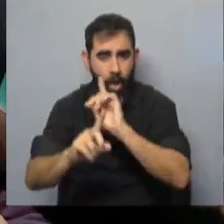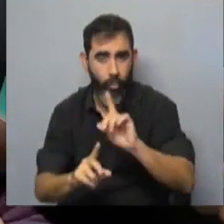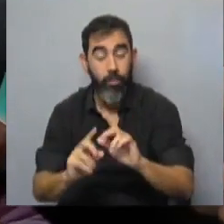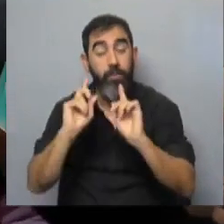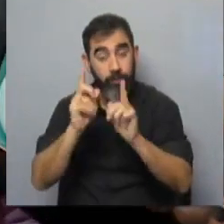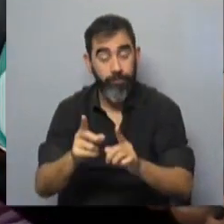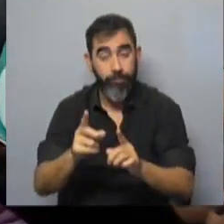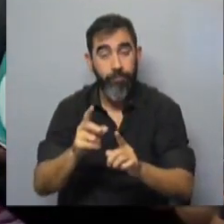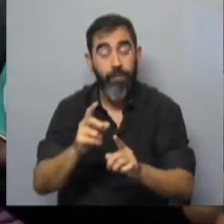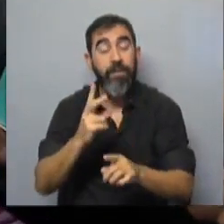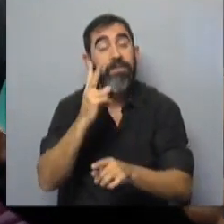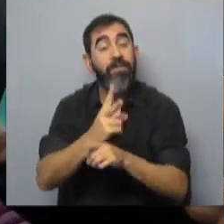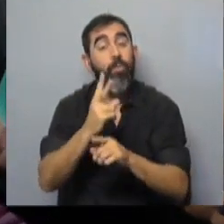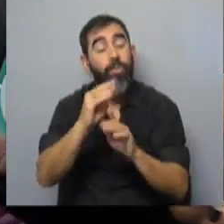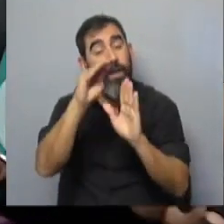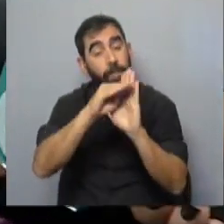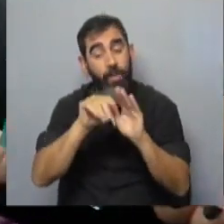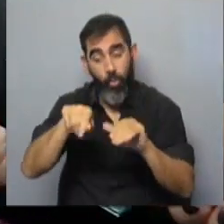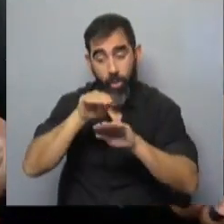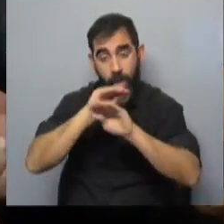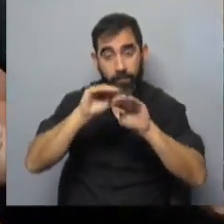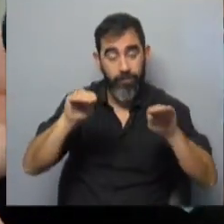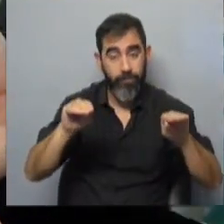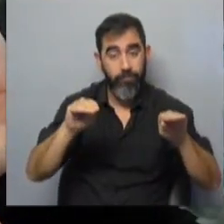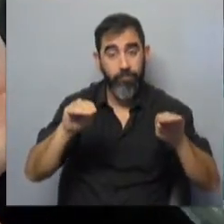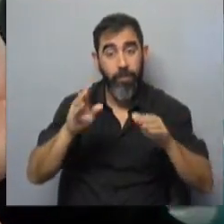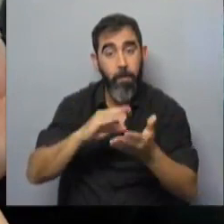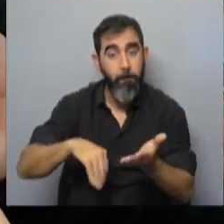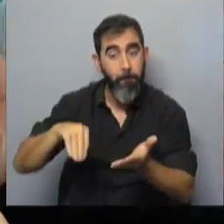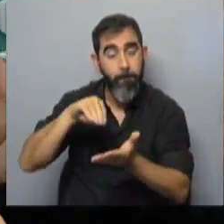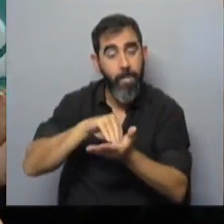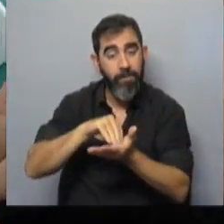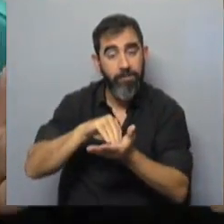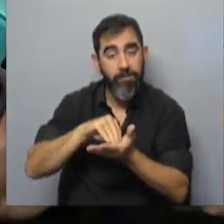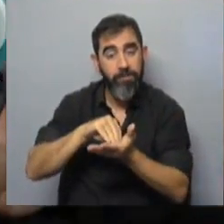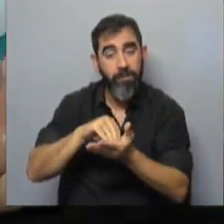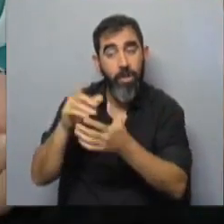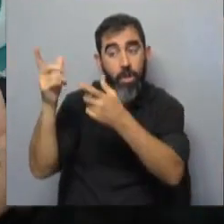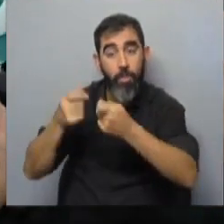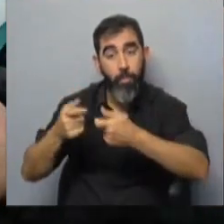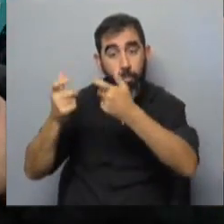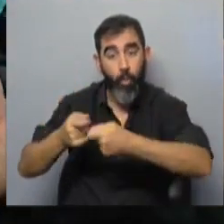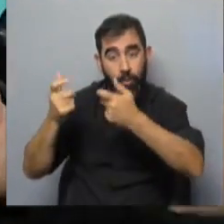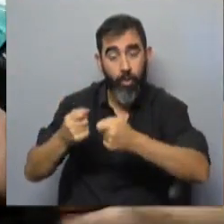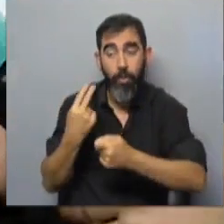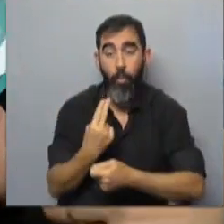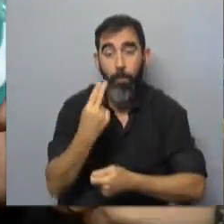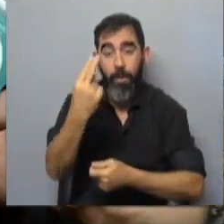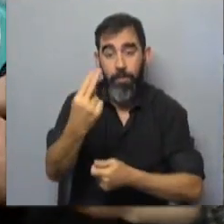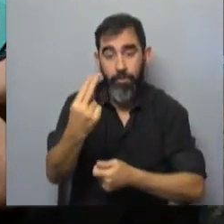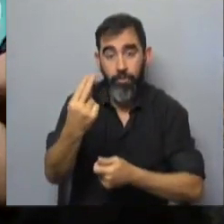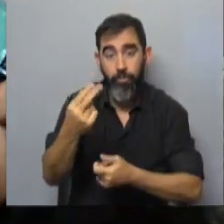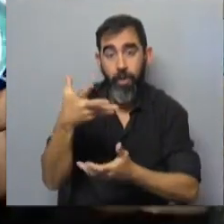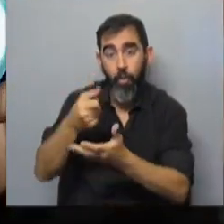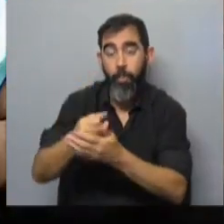de que la segunda medida que se anuncia en el día de hoy es que va a haber más actores importadores uruguayos habilitados a